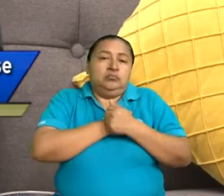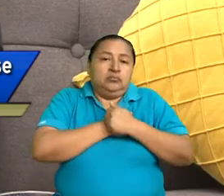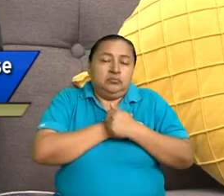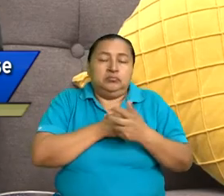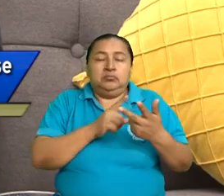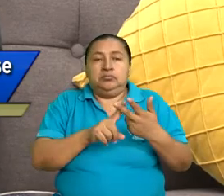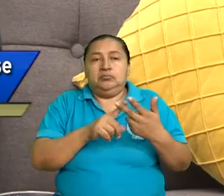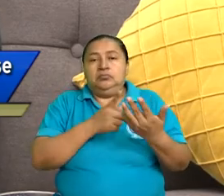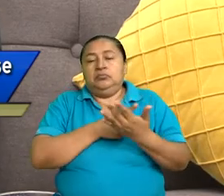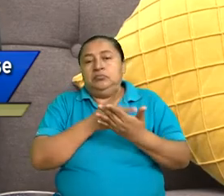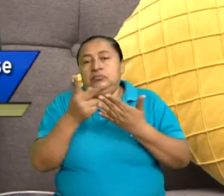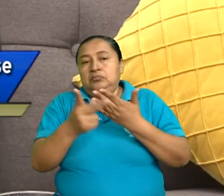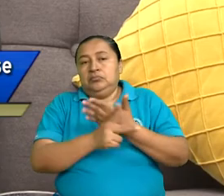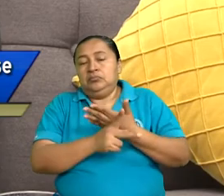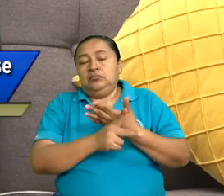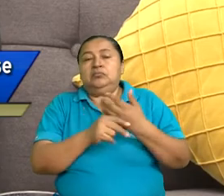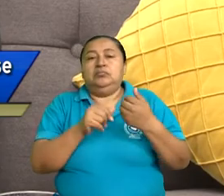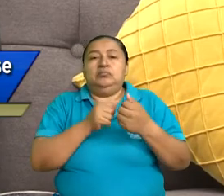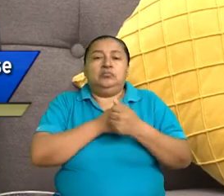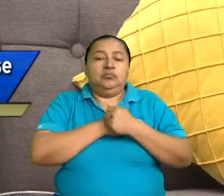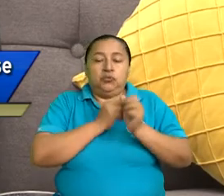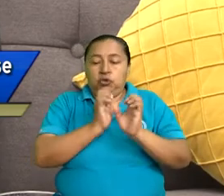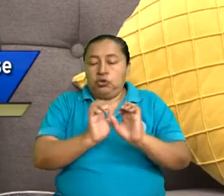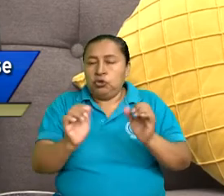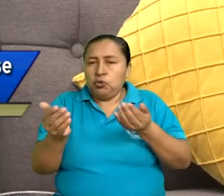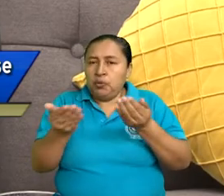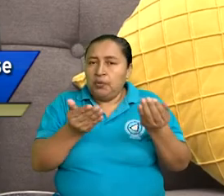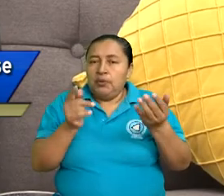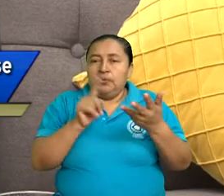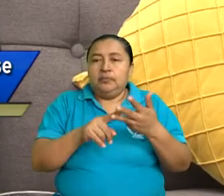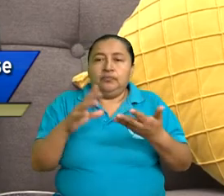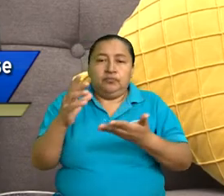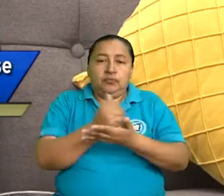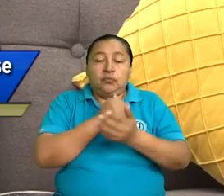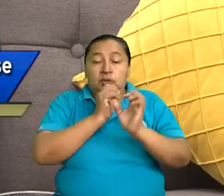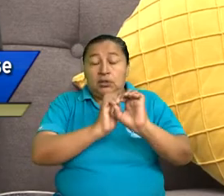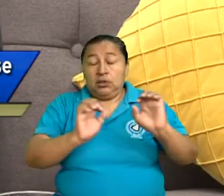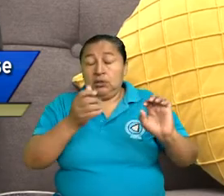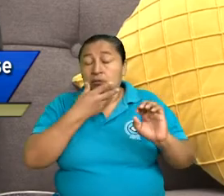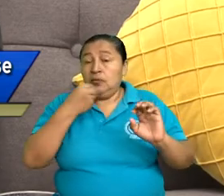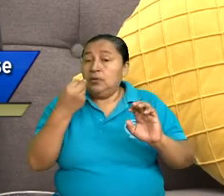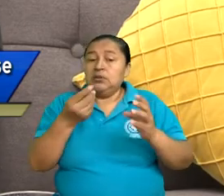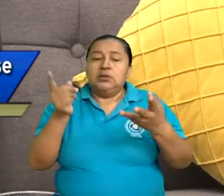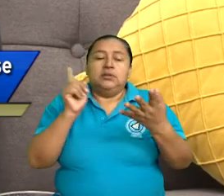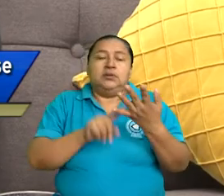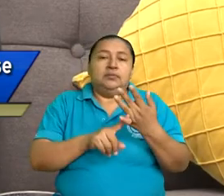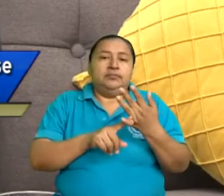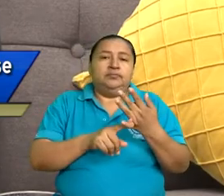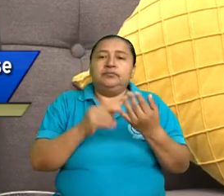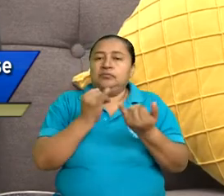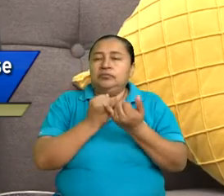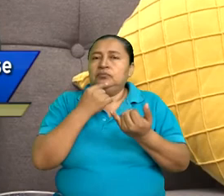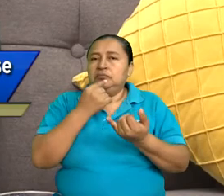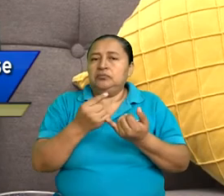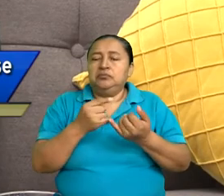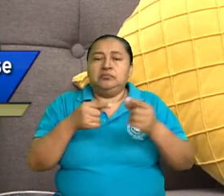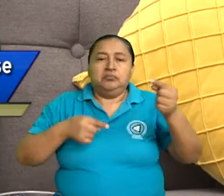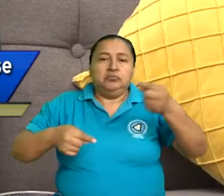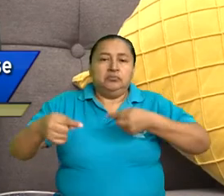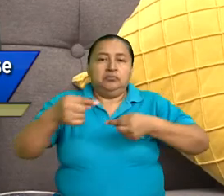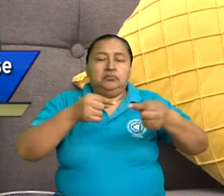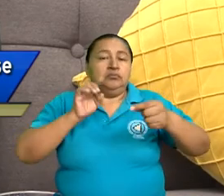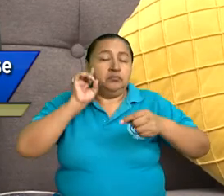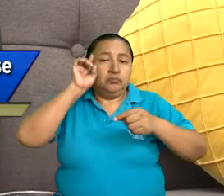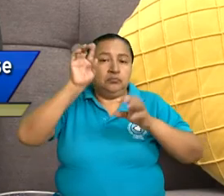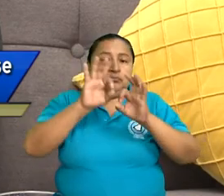el programa Amor por los más chiquitos, que hace en realidad el código de la niñez y la adolescencia, así como te mencioné las estrategias de